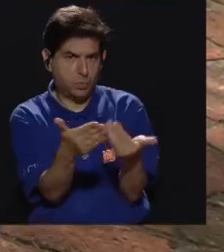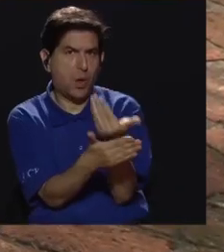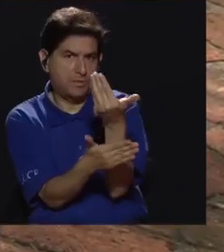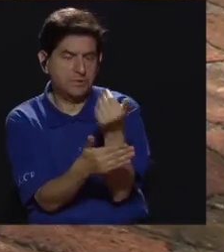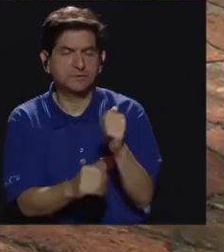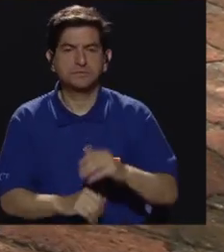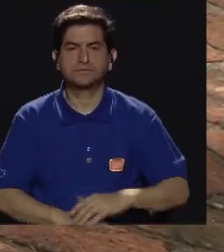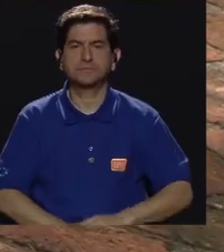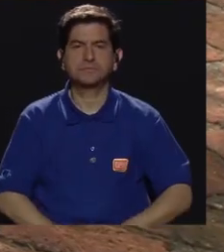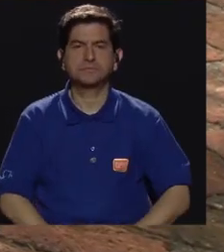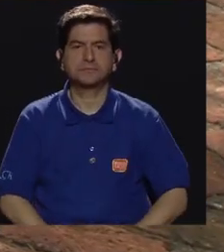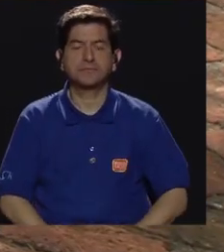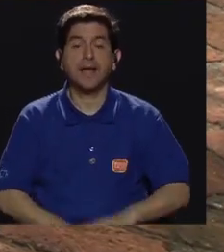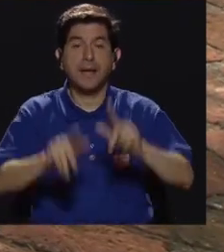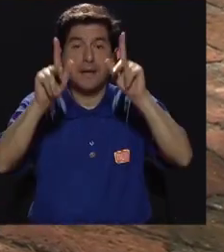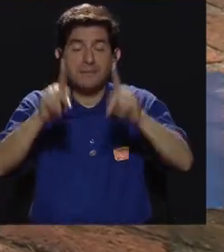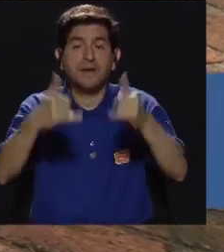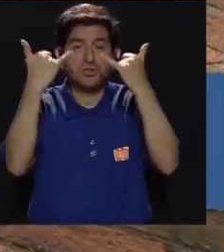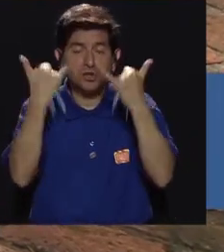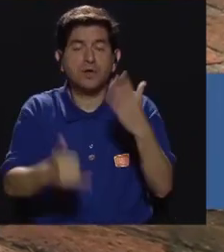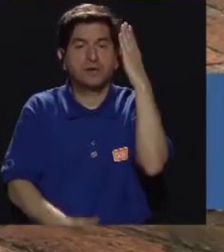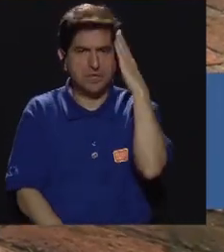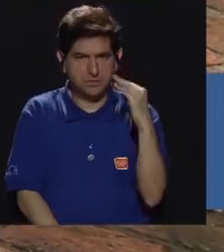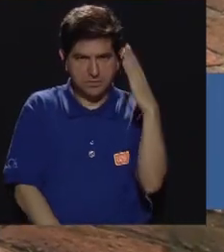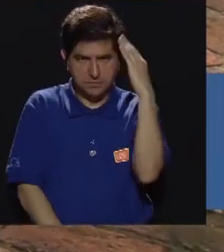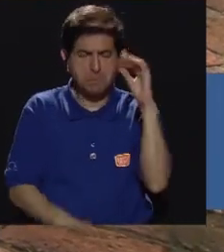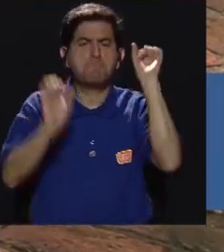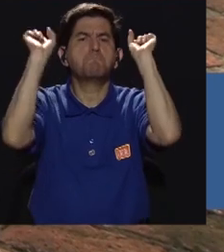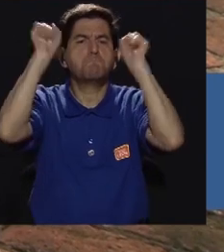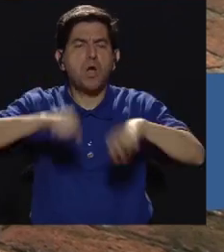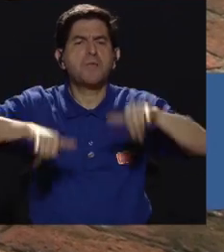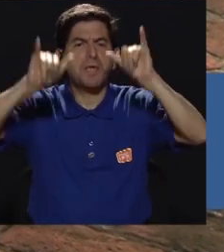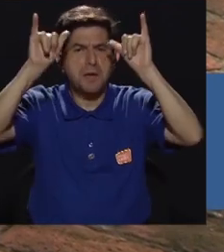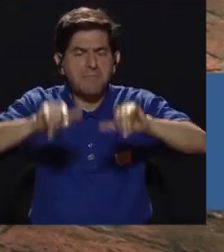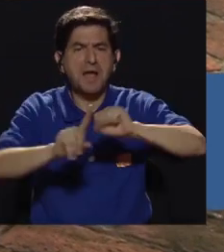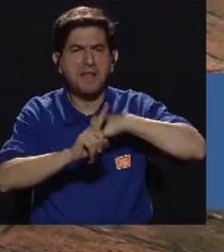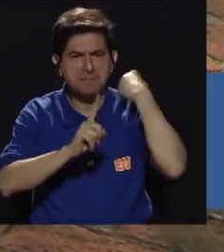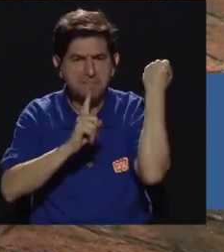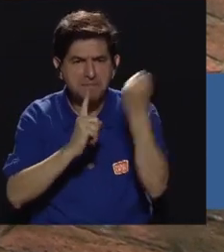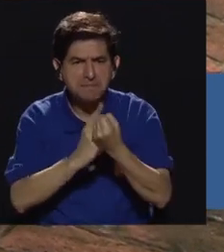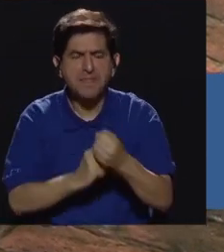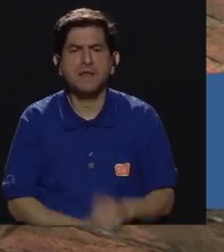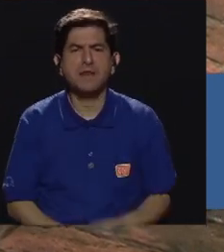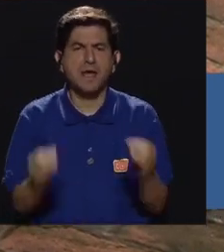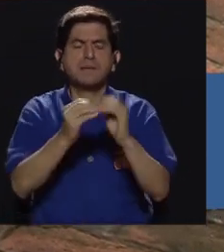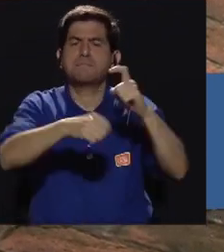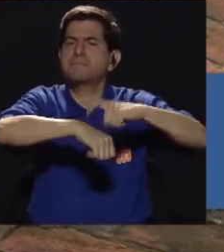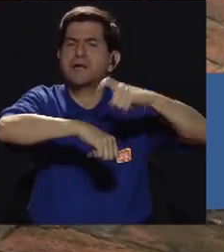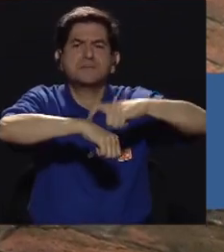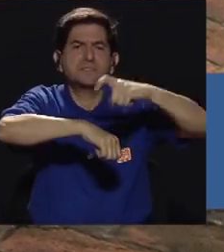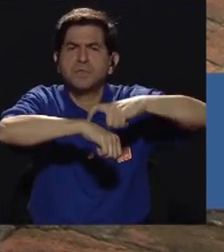Para personas con mayor experiencia, pueden sostener la posición durante una mayor cantidad de tiempo.